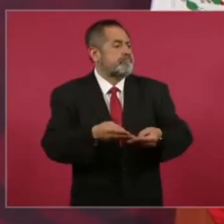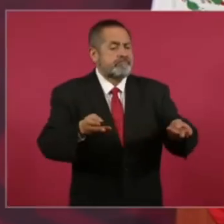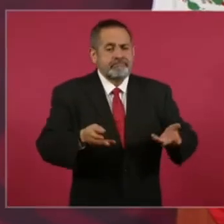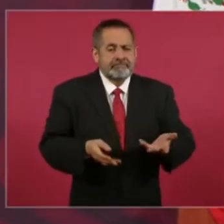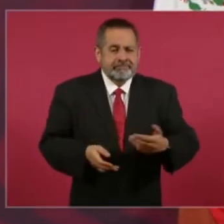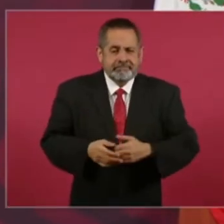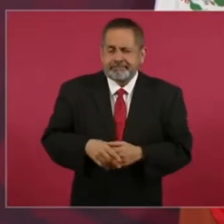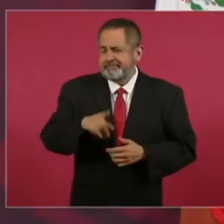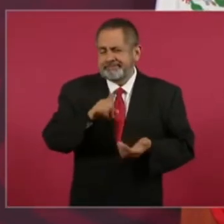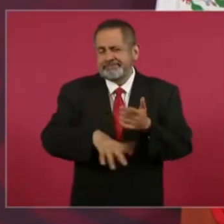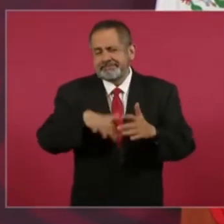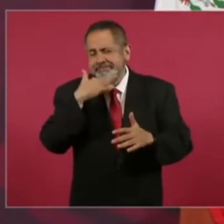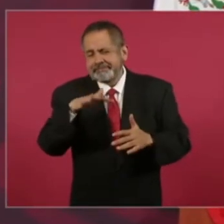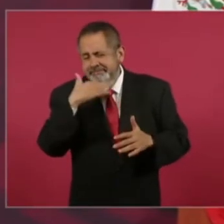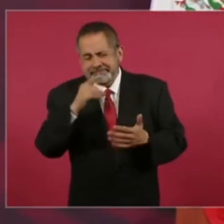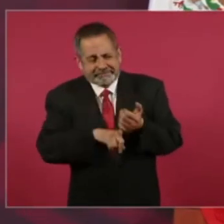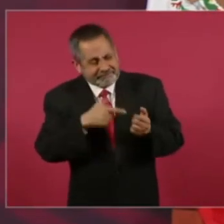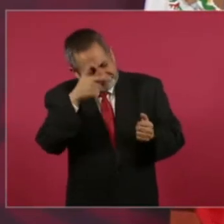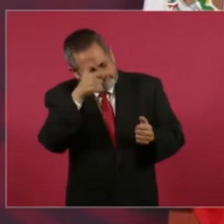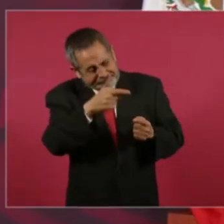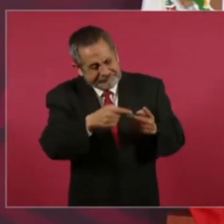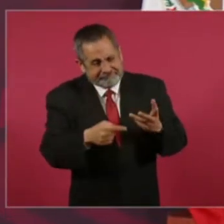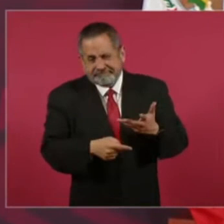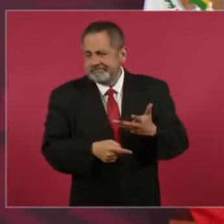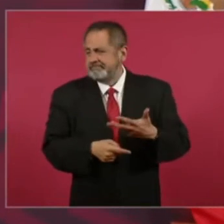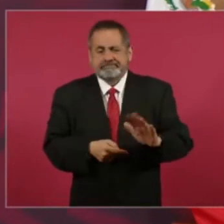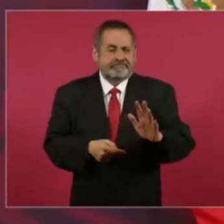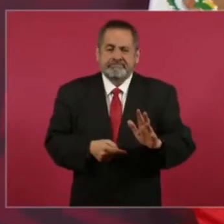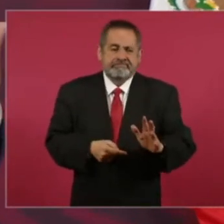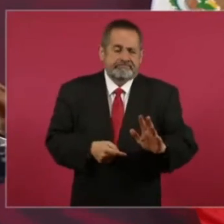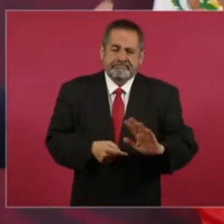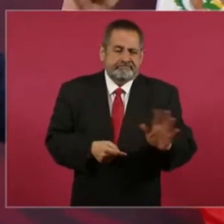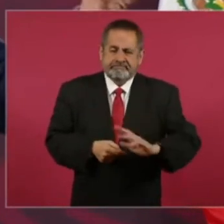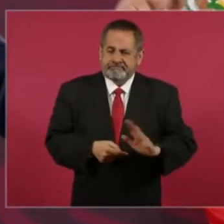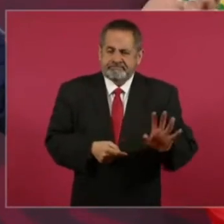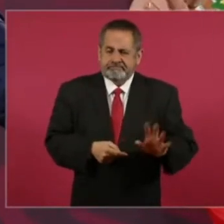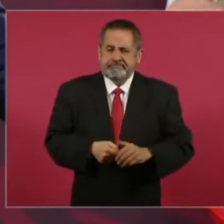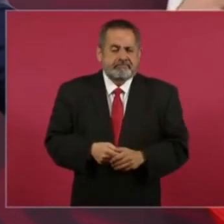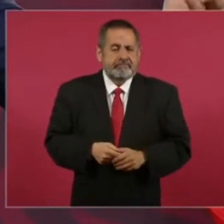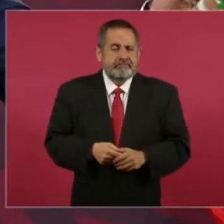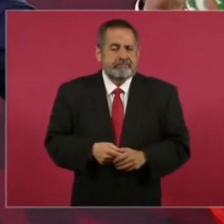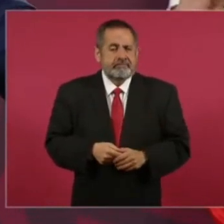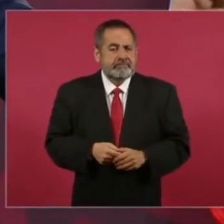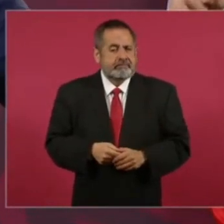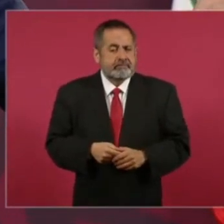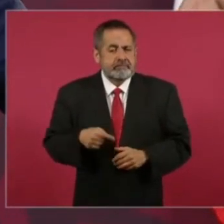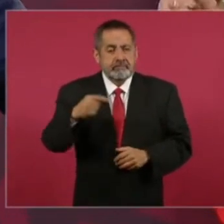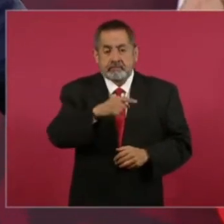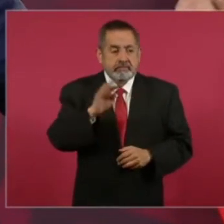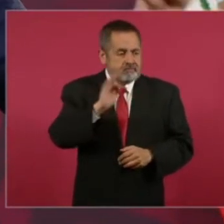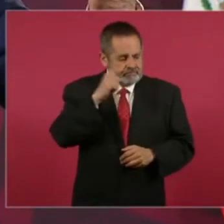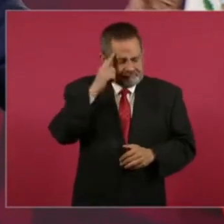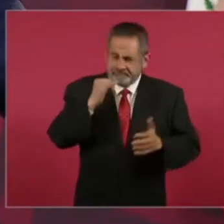Amigos y amigas que tengan excelente día, te vas a sorprender. El presidente López Obrador pone a